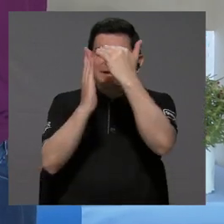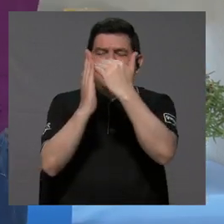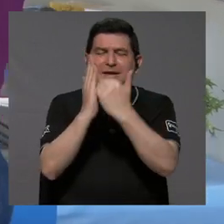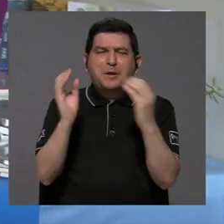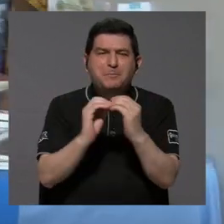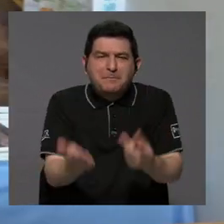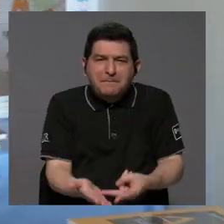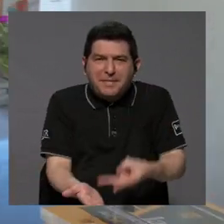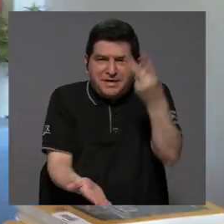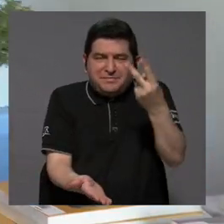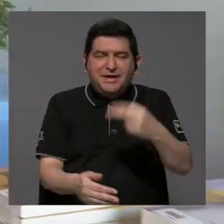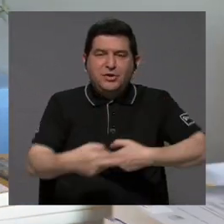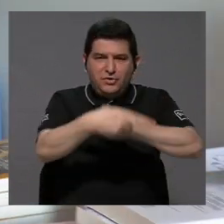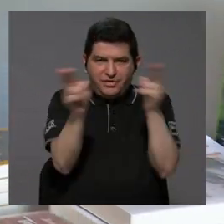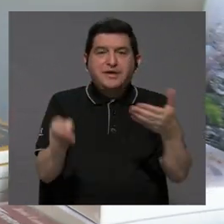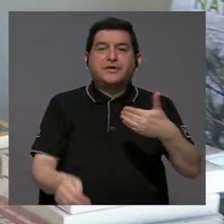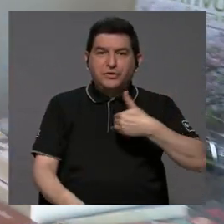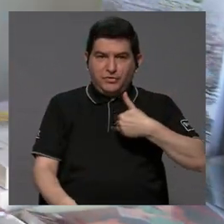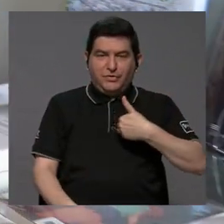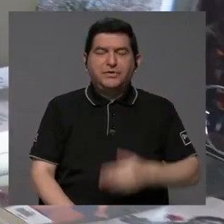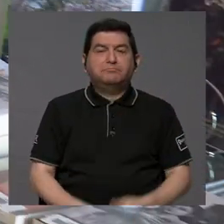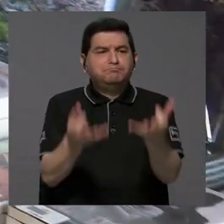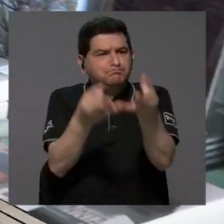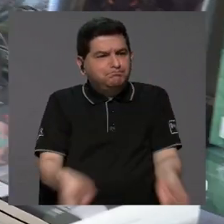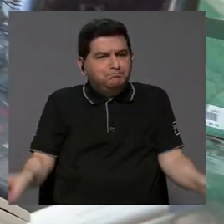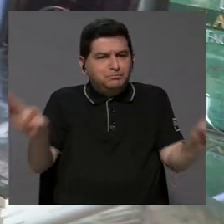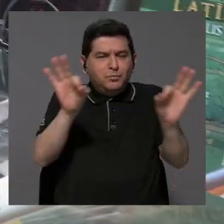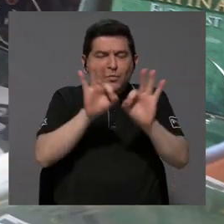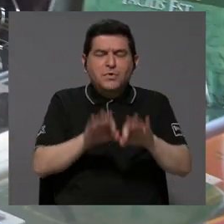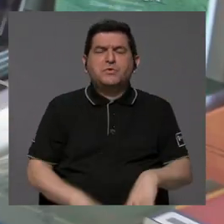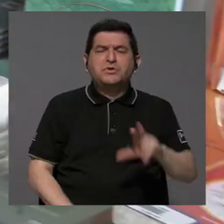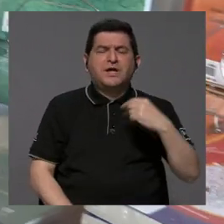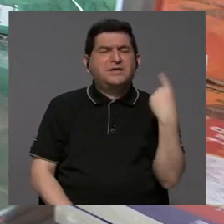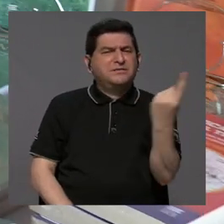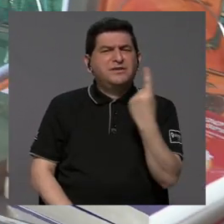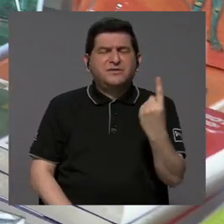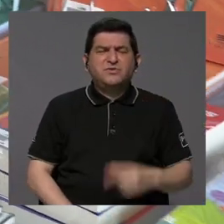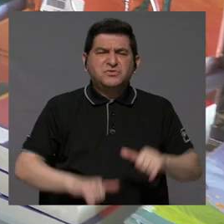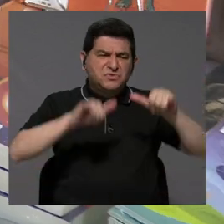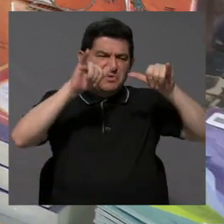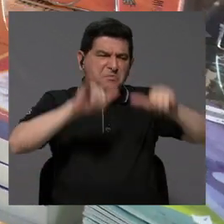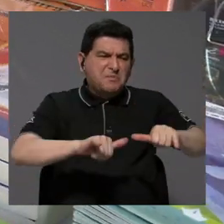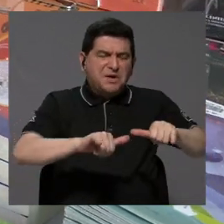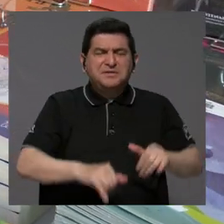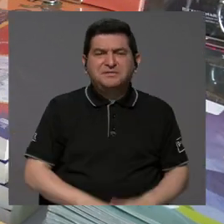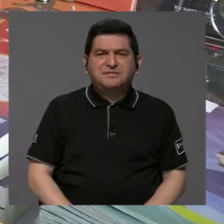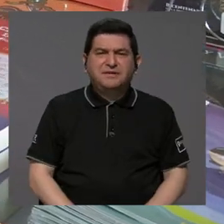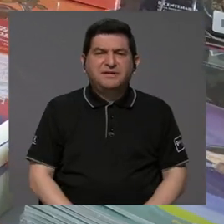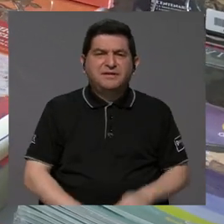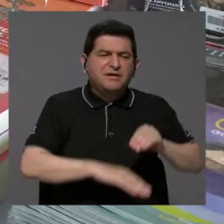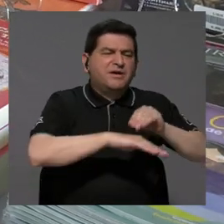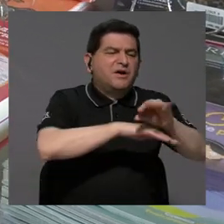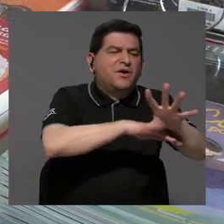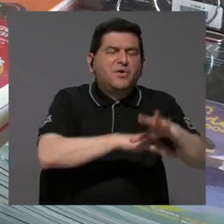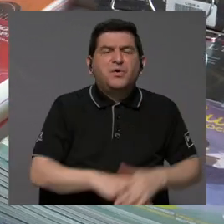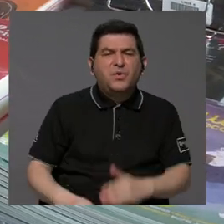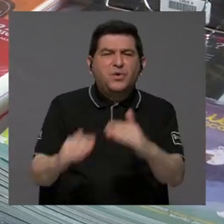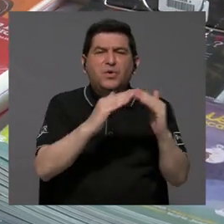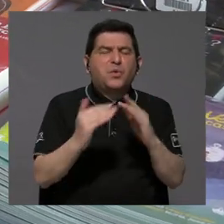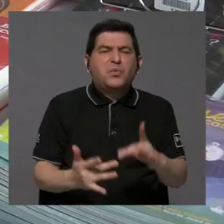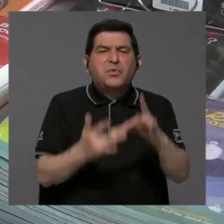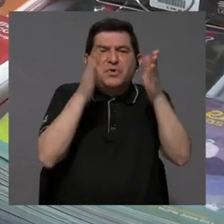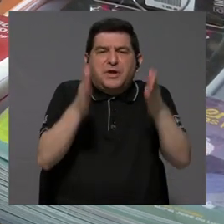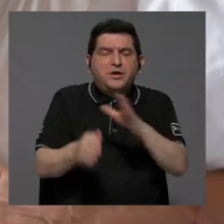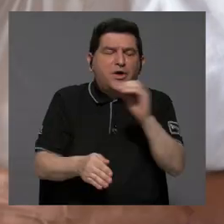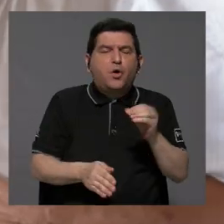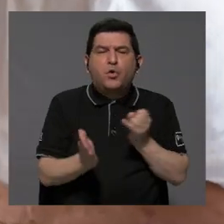tiene el catálogo más rico en la región, era importante que ese catálogo no se quedara, digámoslo así, orientado solamente a la